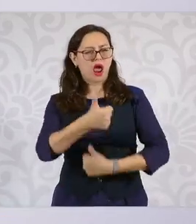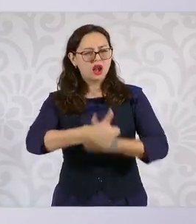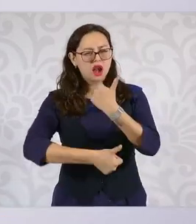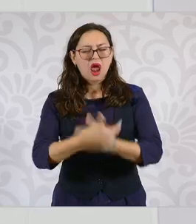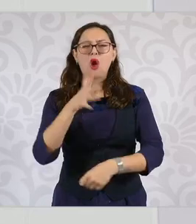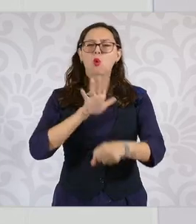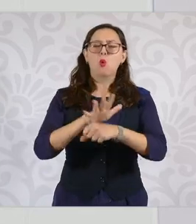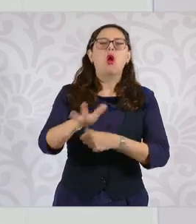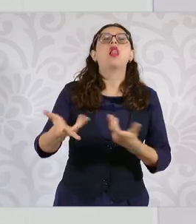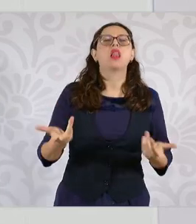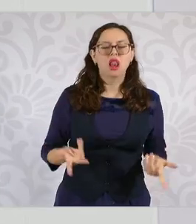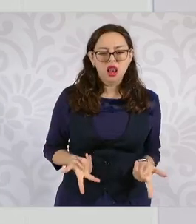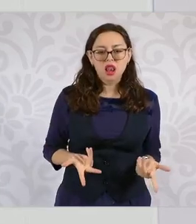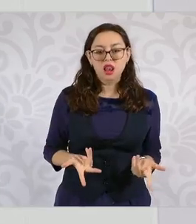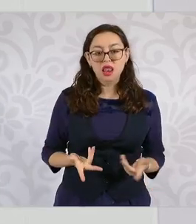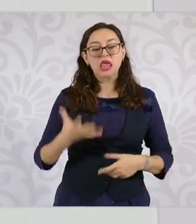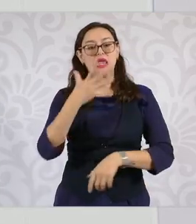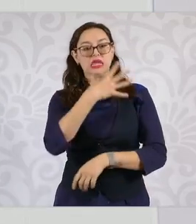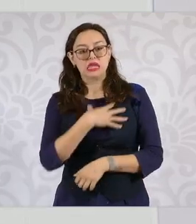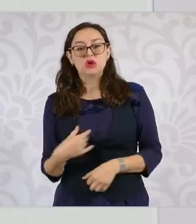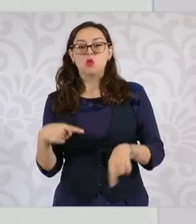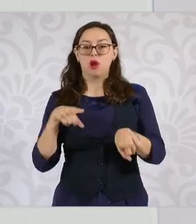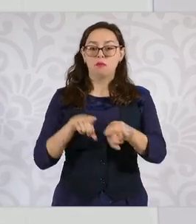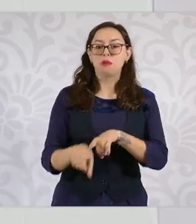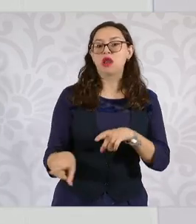primos, hermanos, cuñados, sobrinos.